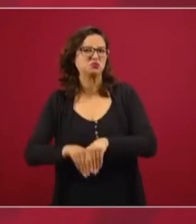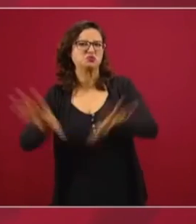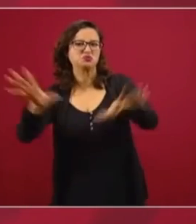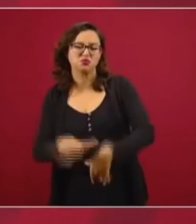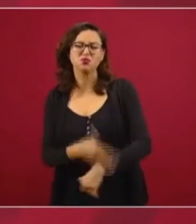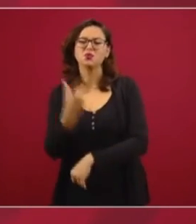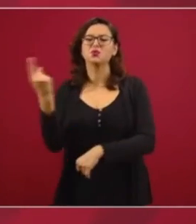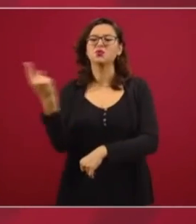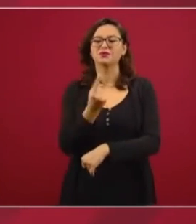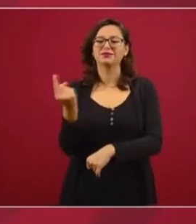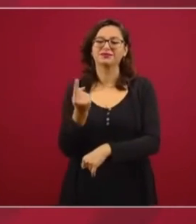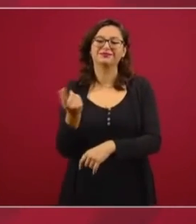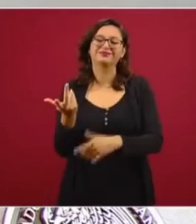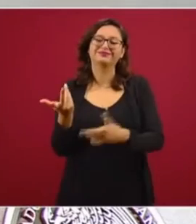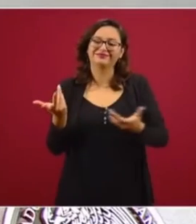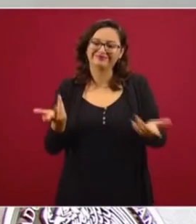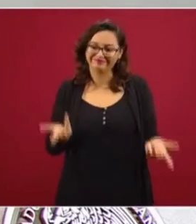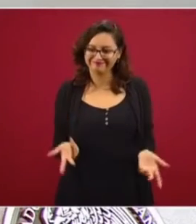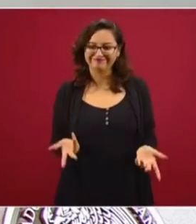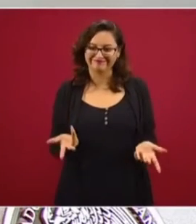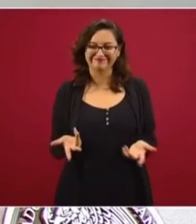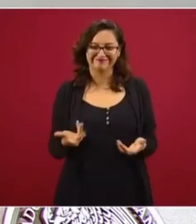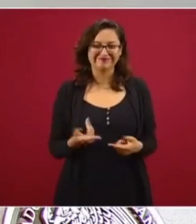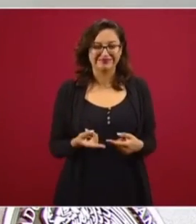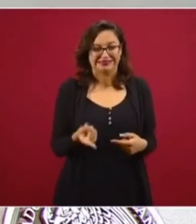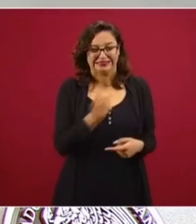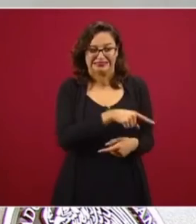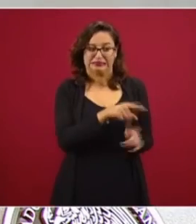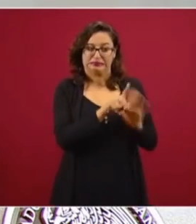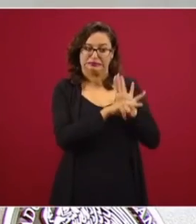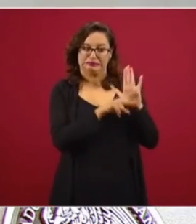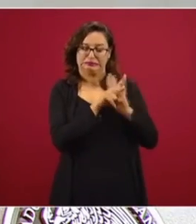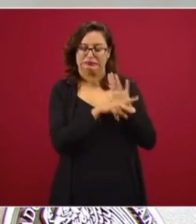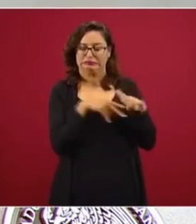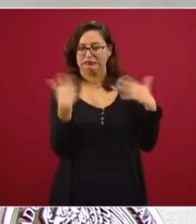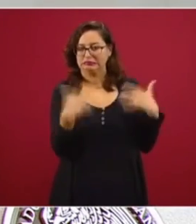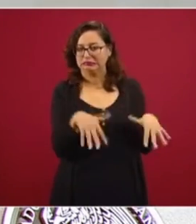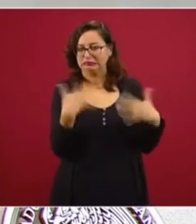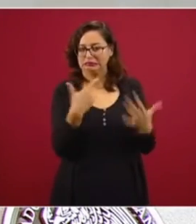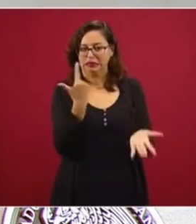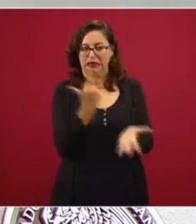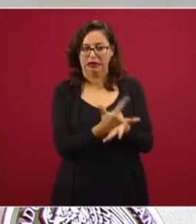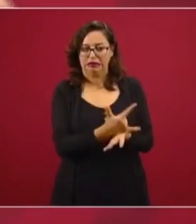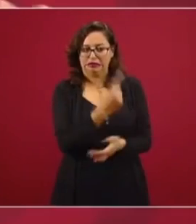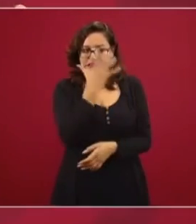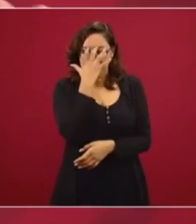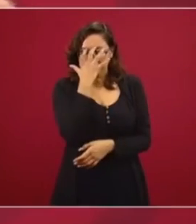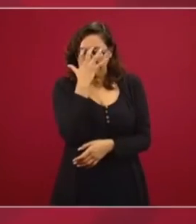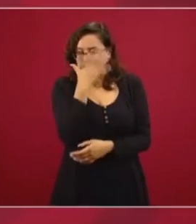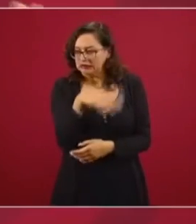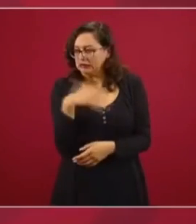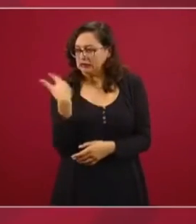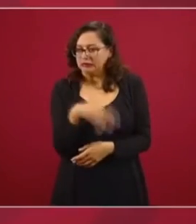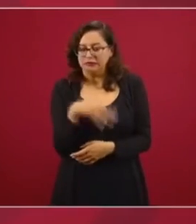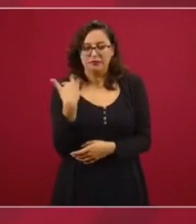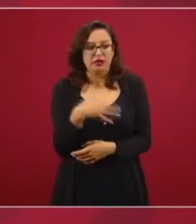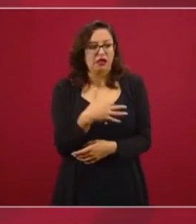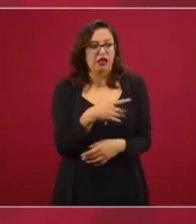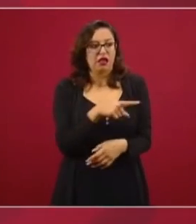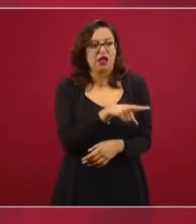muy fuerte y entonces quieren equiparar, es decir,